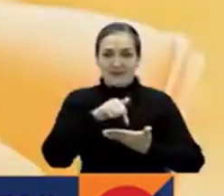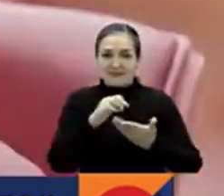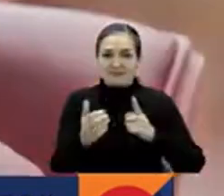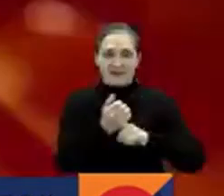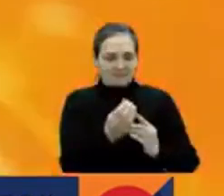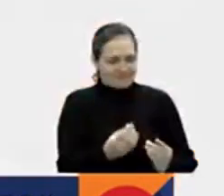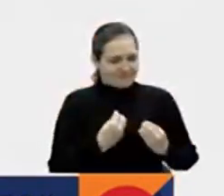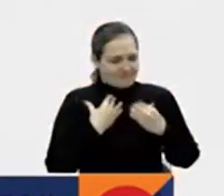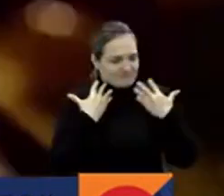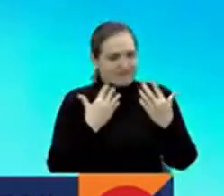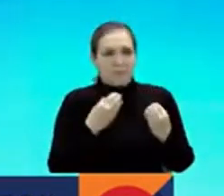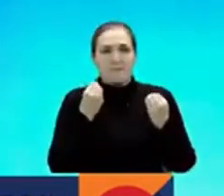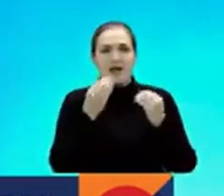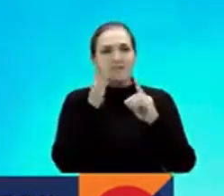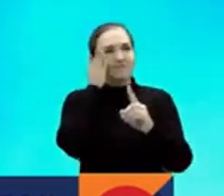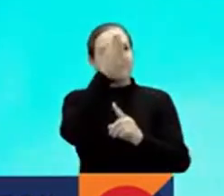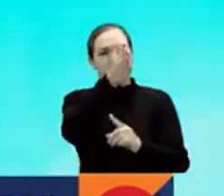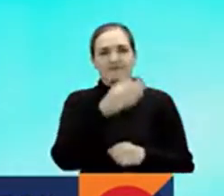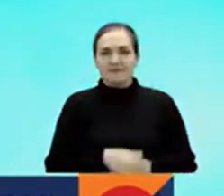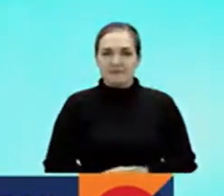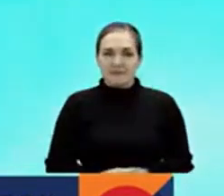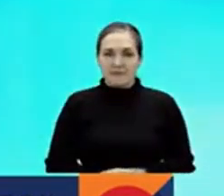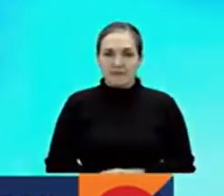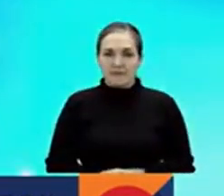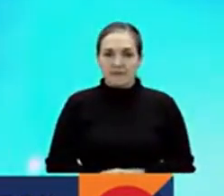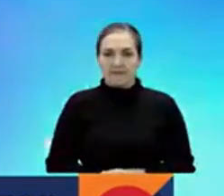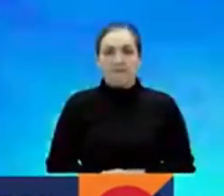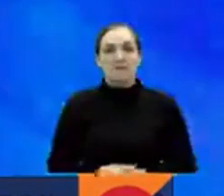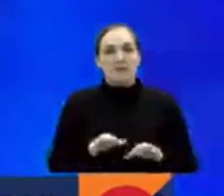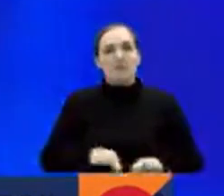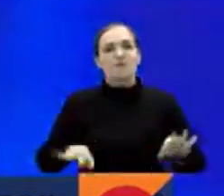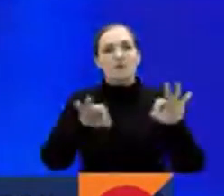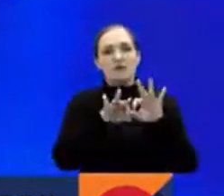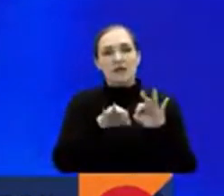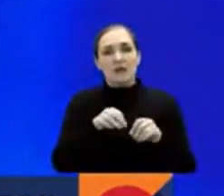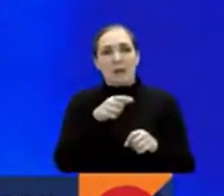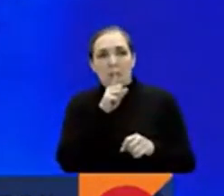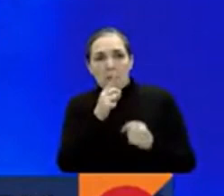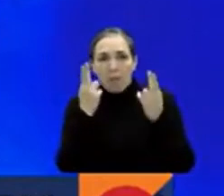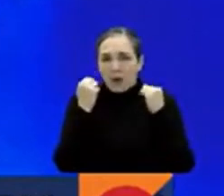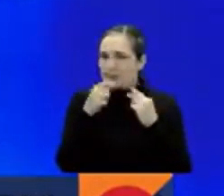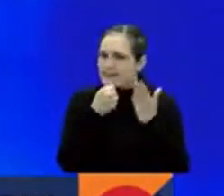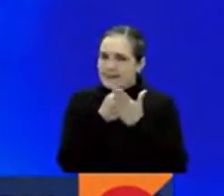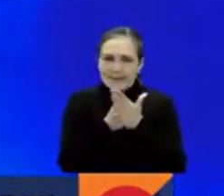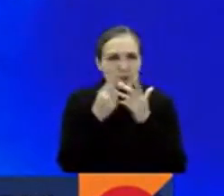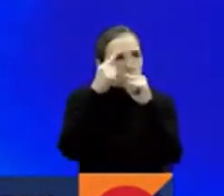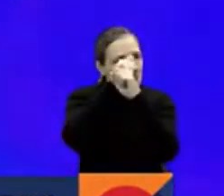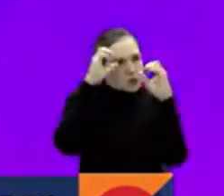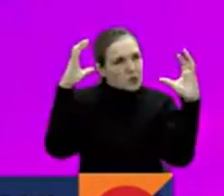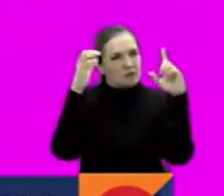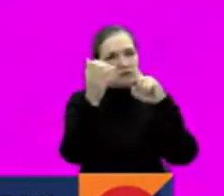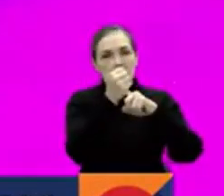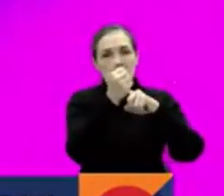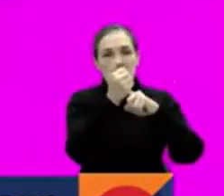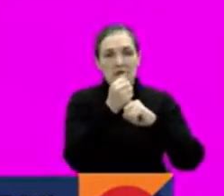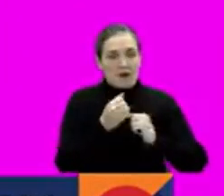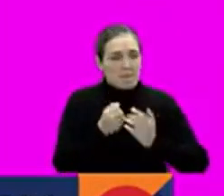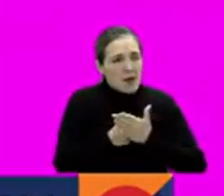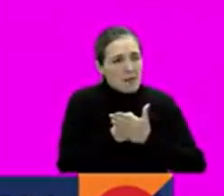inspiración para trascender. Que vale la pena perseverar, que vale la pena soñar, porque al final del camino